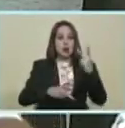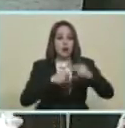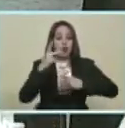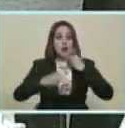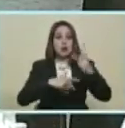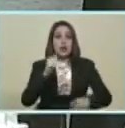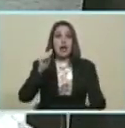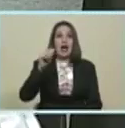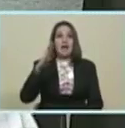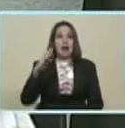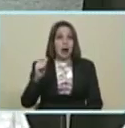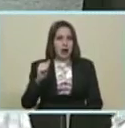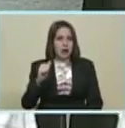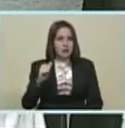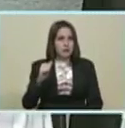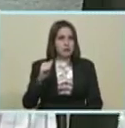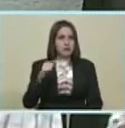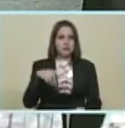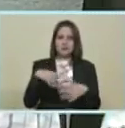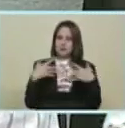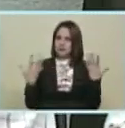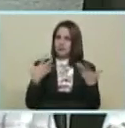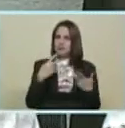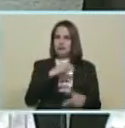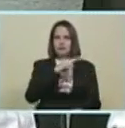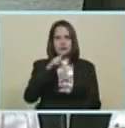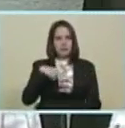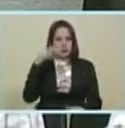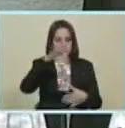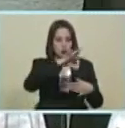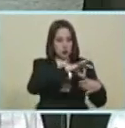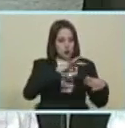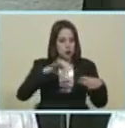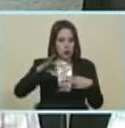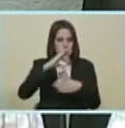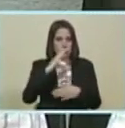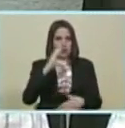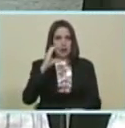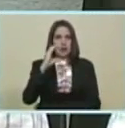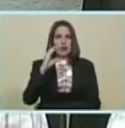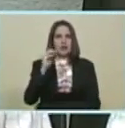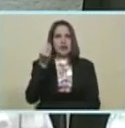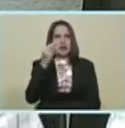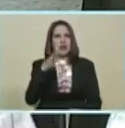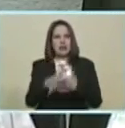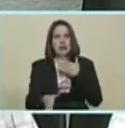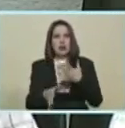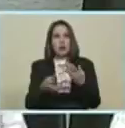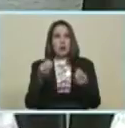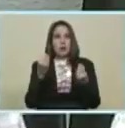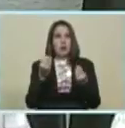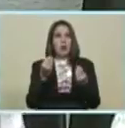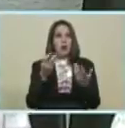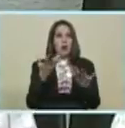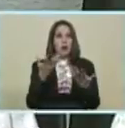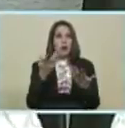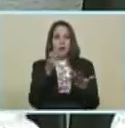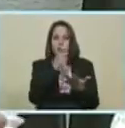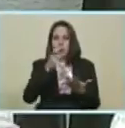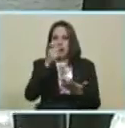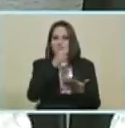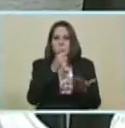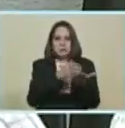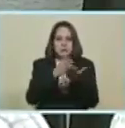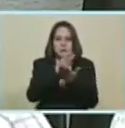para el agua Entonces Si nosotros Comenzamos A sembrar quinchoncho Masivamente Podemos comenzar A buscar Un camino